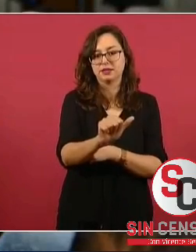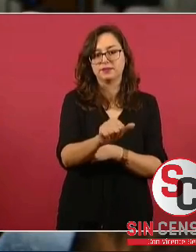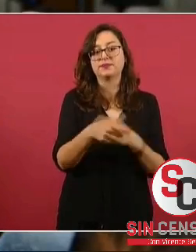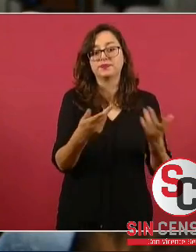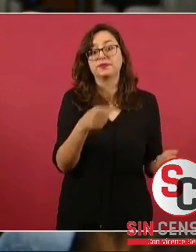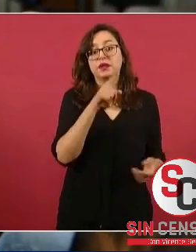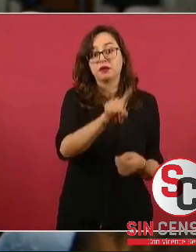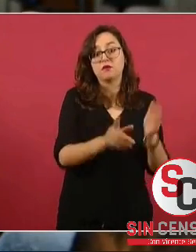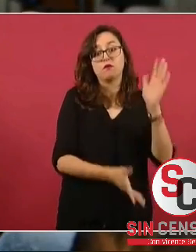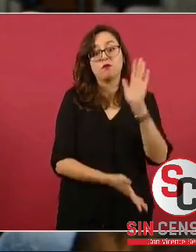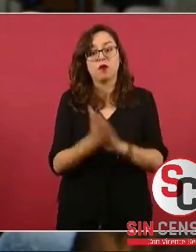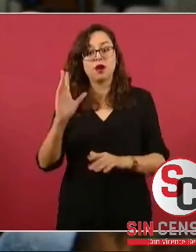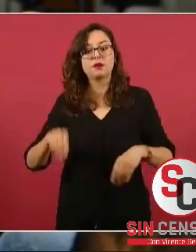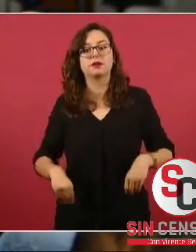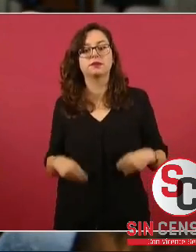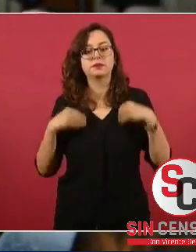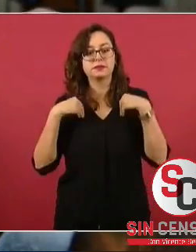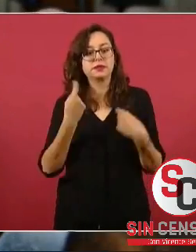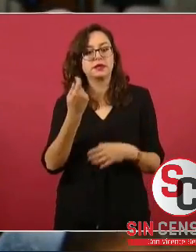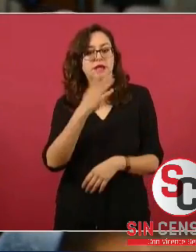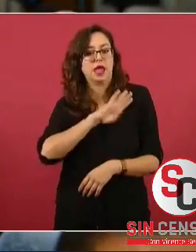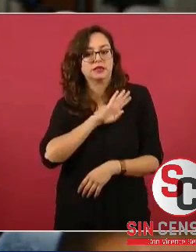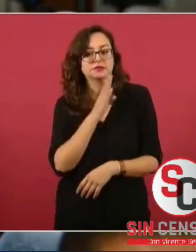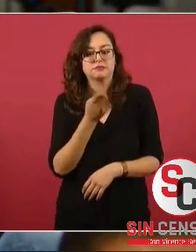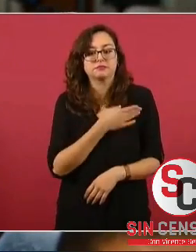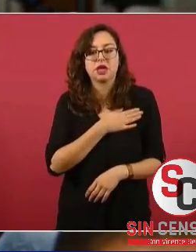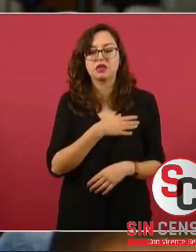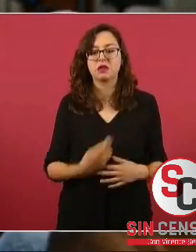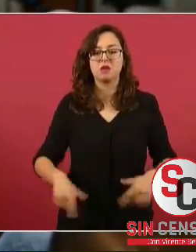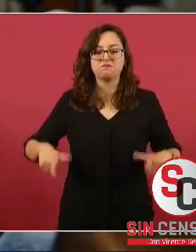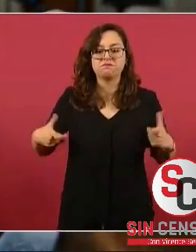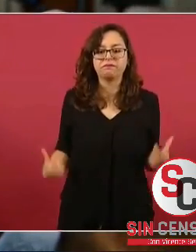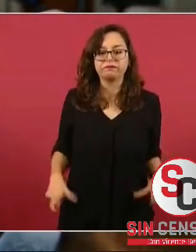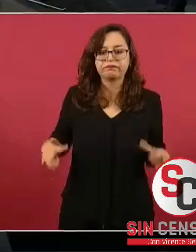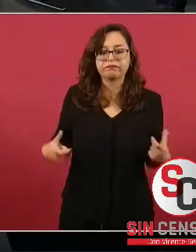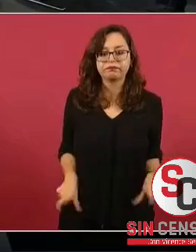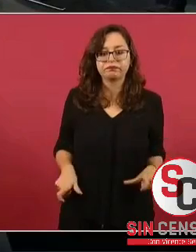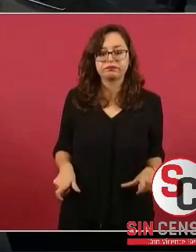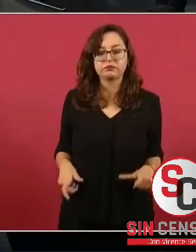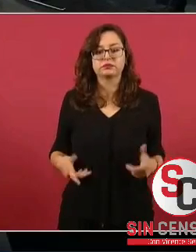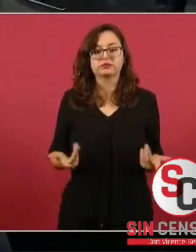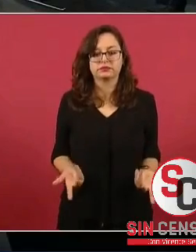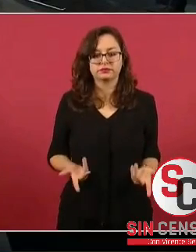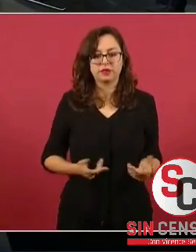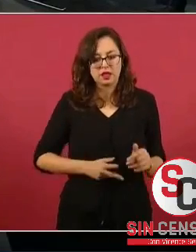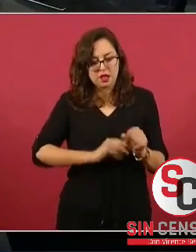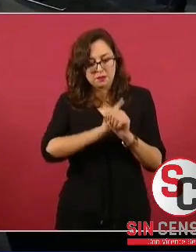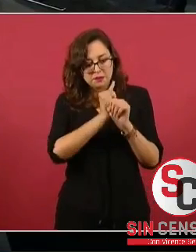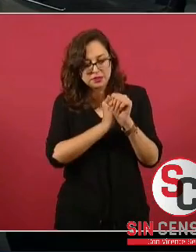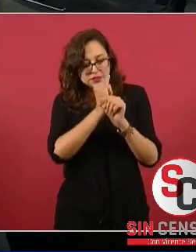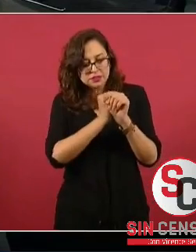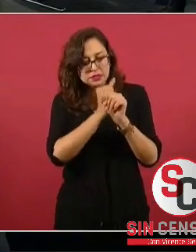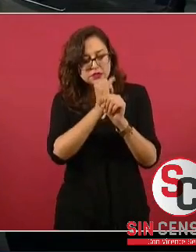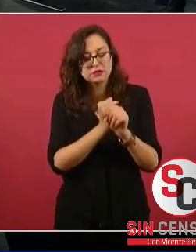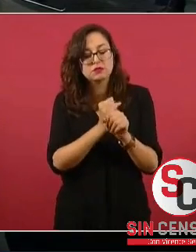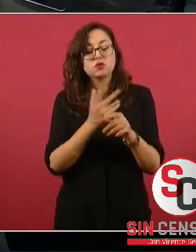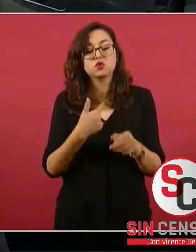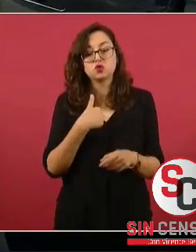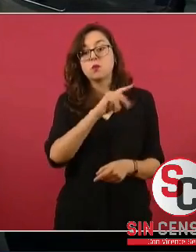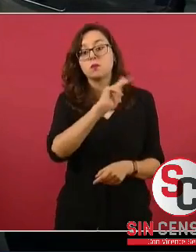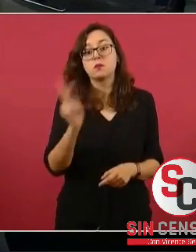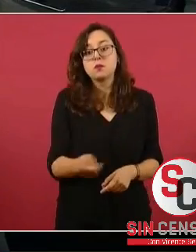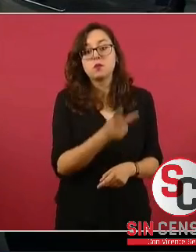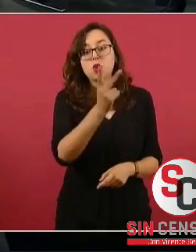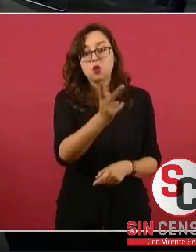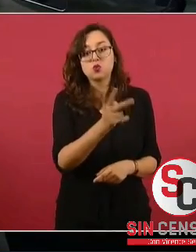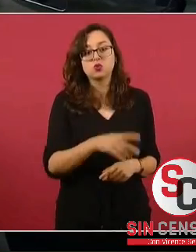millonario, yo le preguntaba a usted si sabía de esa investigación y me dijo que no, y me dijo